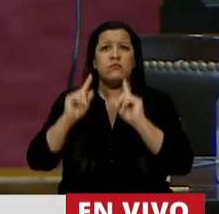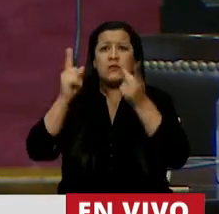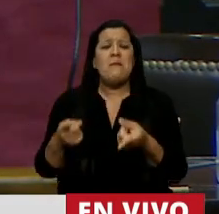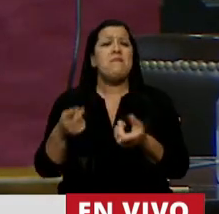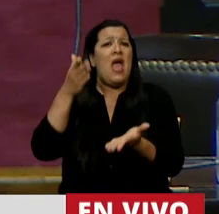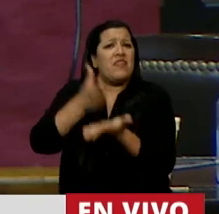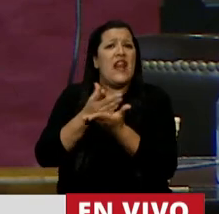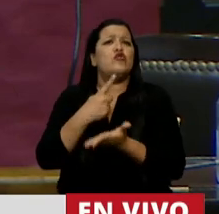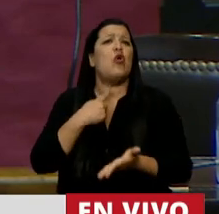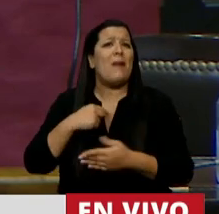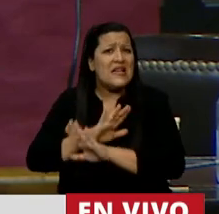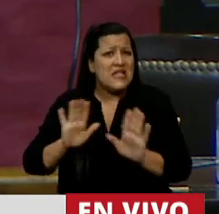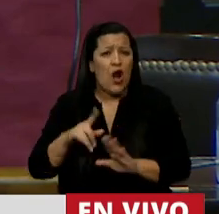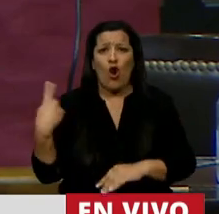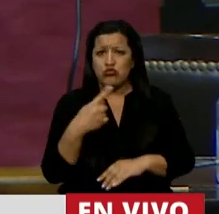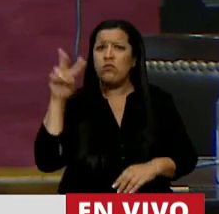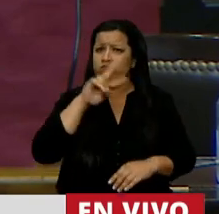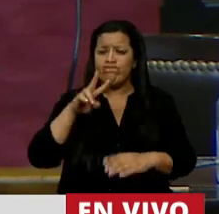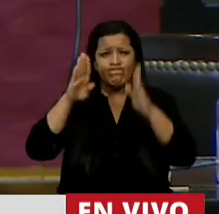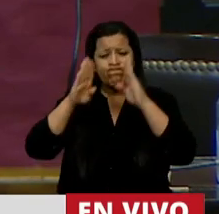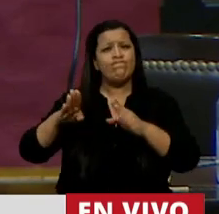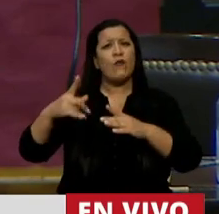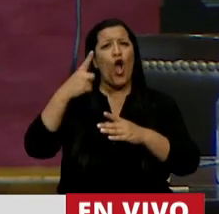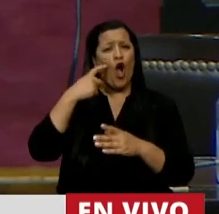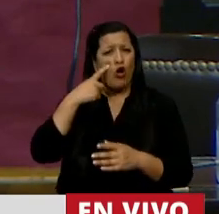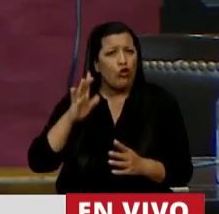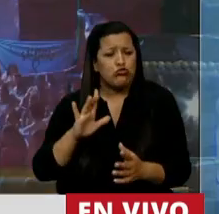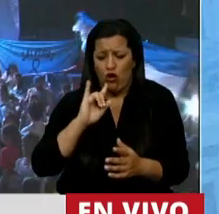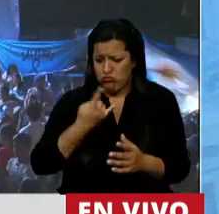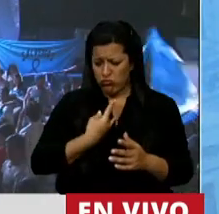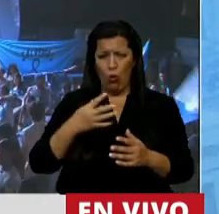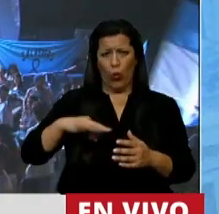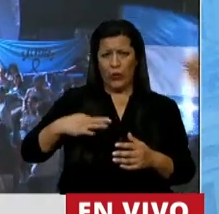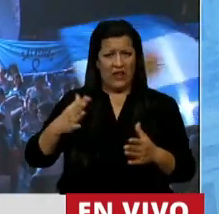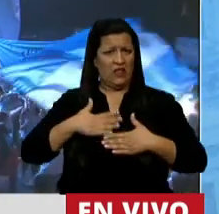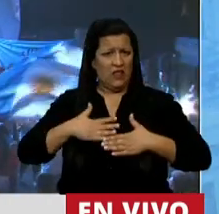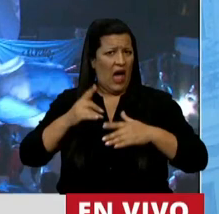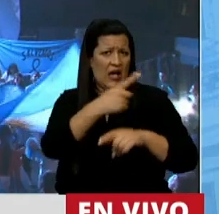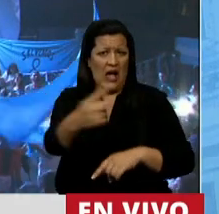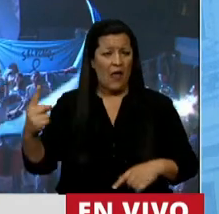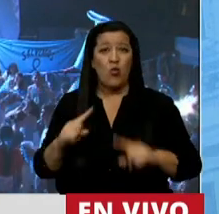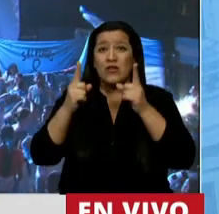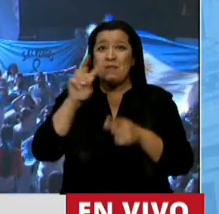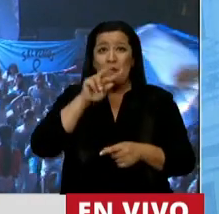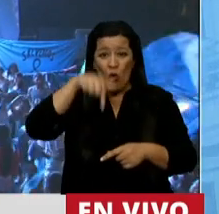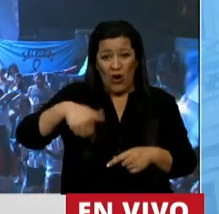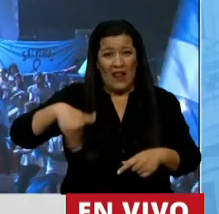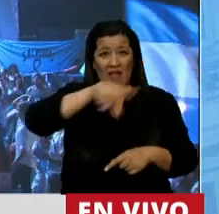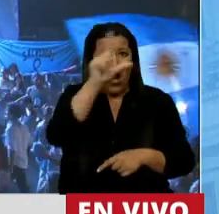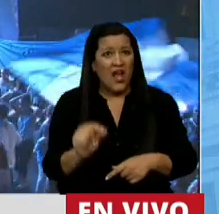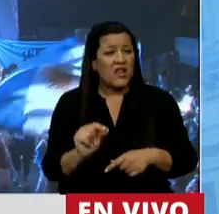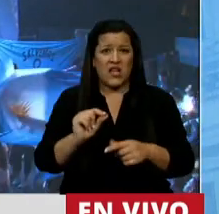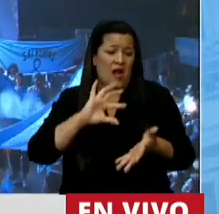placer. Las mujeres nos merecemos el completo control de nuestras propias vidas y las mujeres de este país hemos decidido